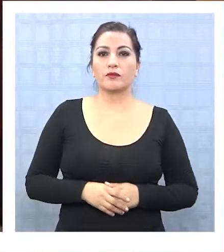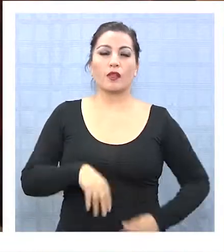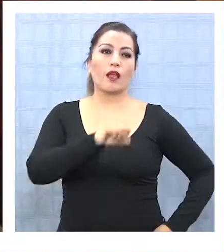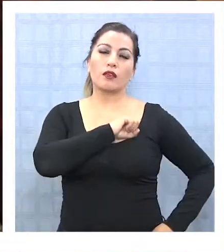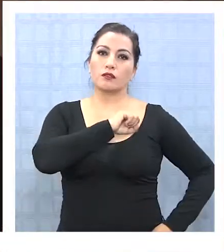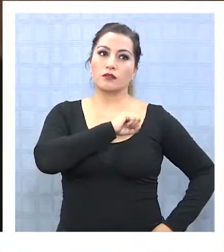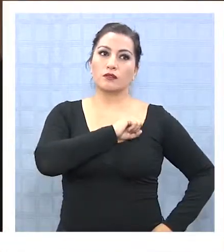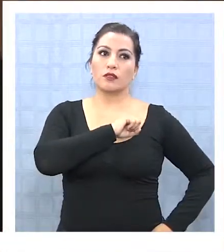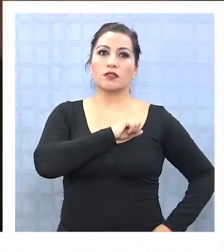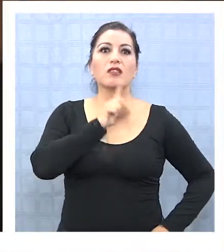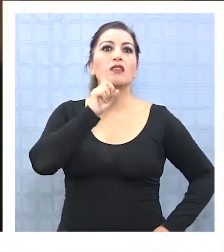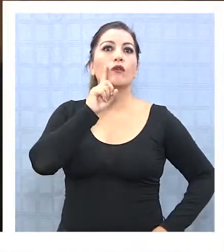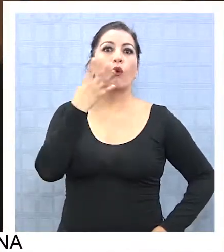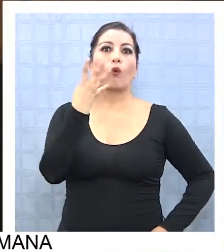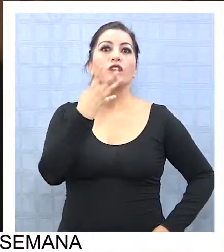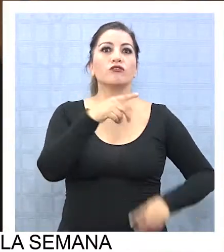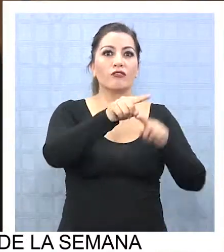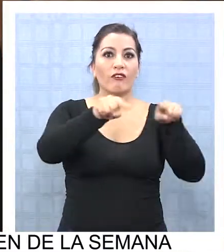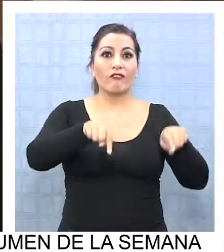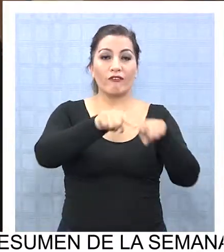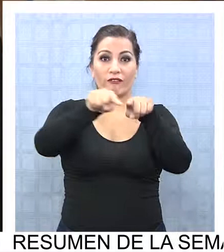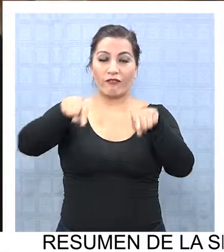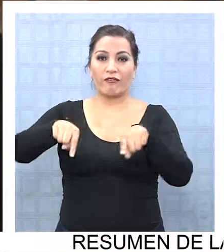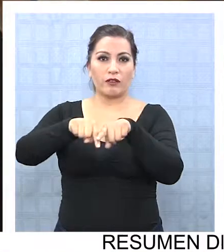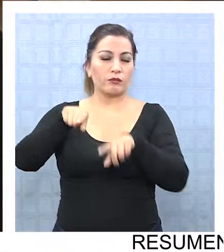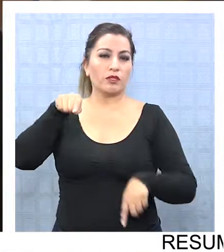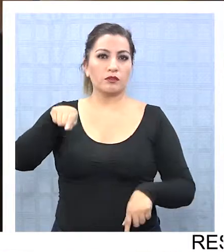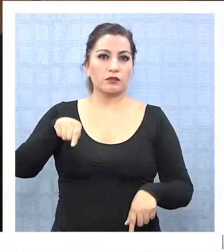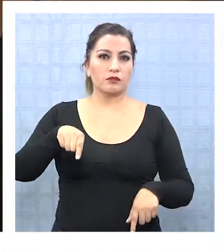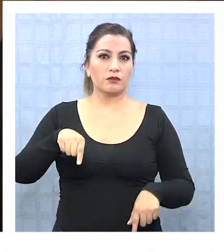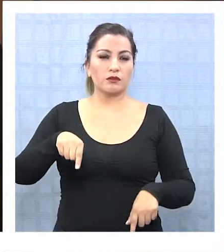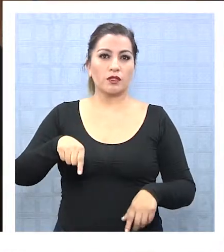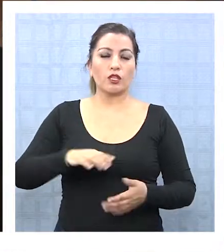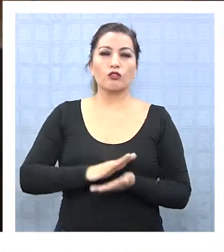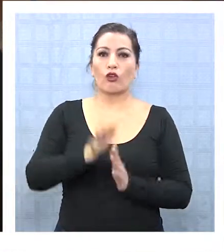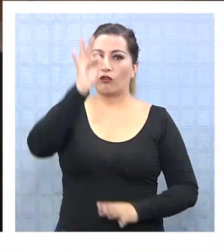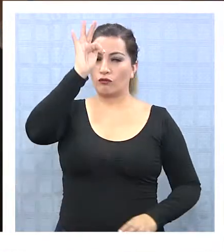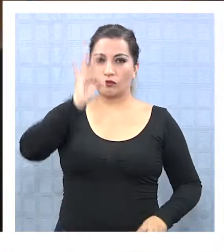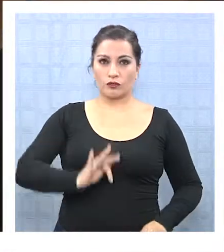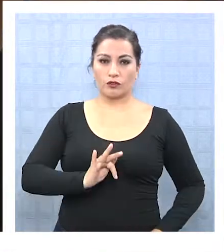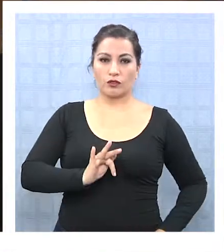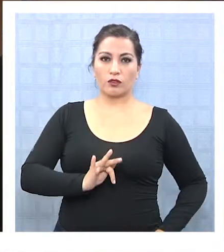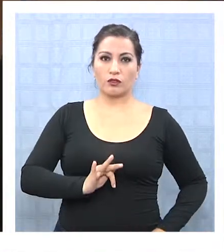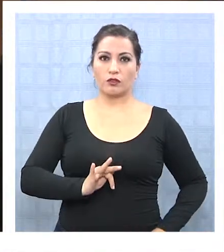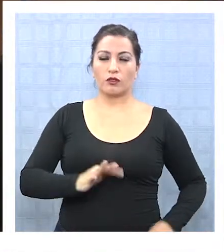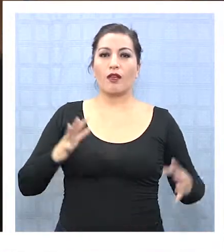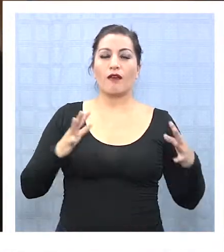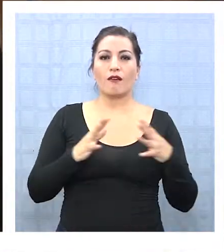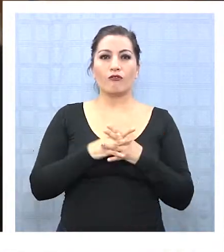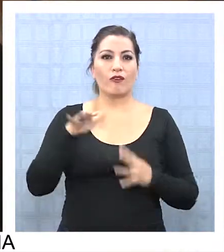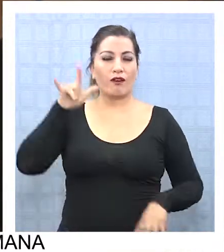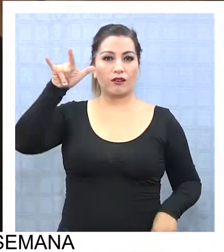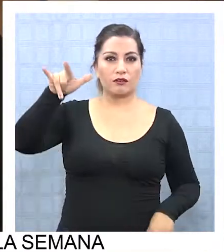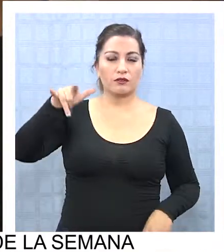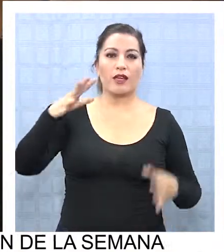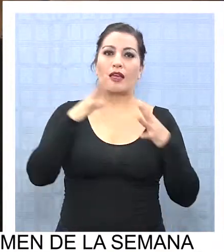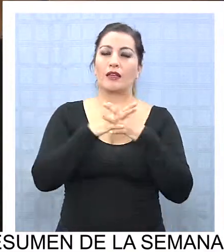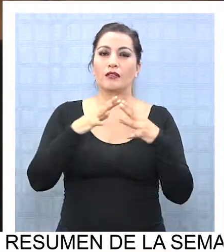En Santiago tenemos cuatro sucursales y en ella todos los funcionarios, ya sean de Fuerza Aérea,